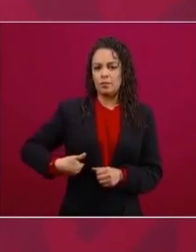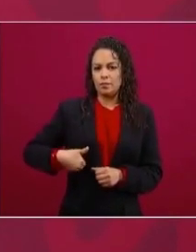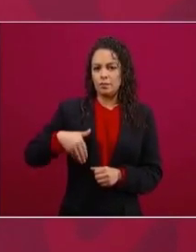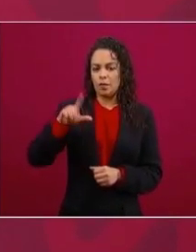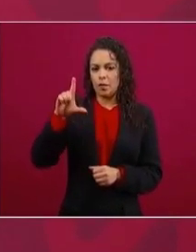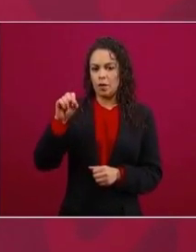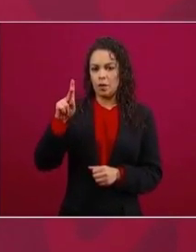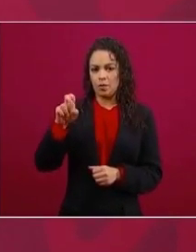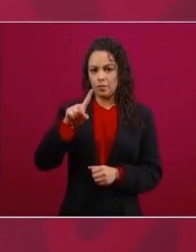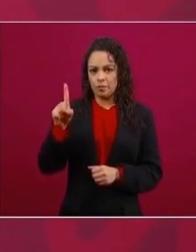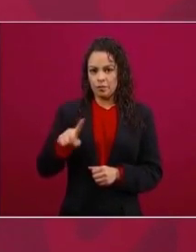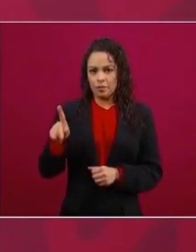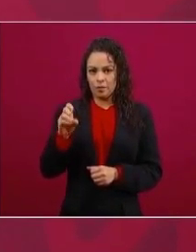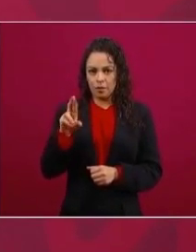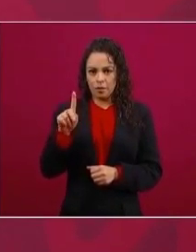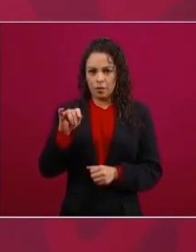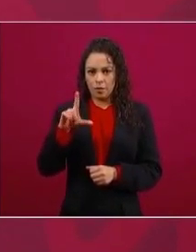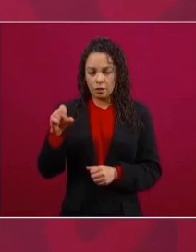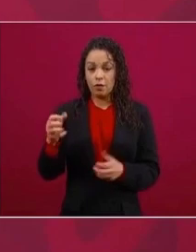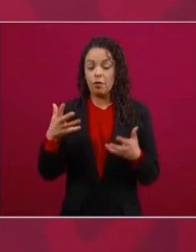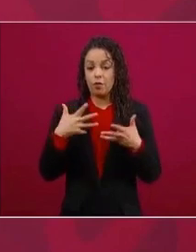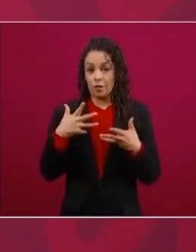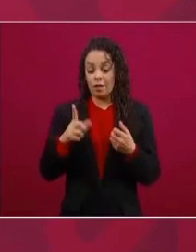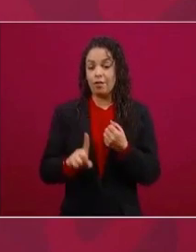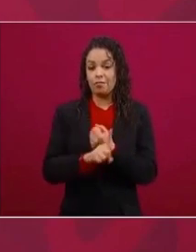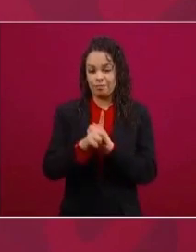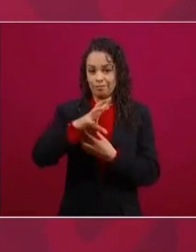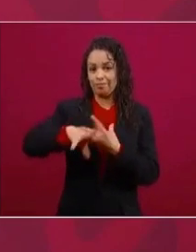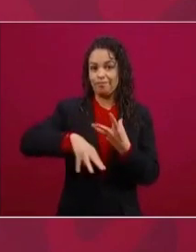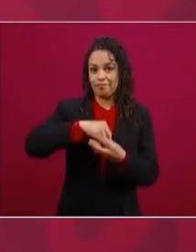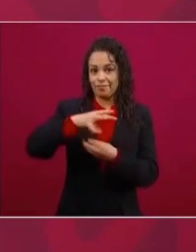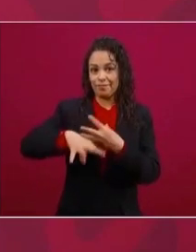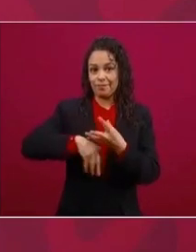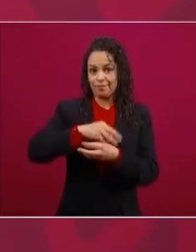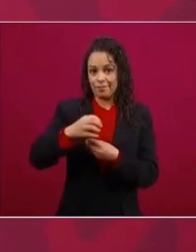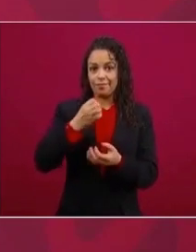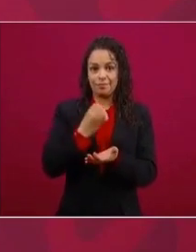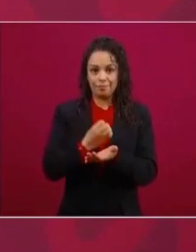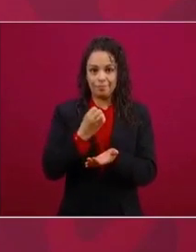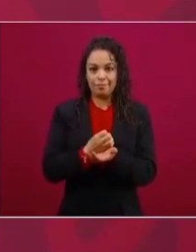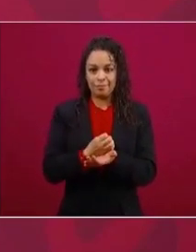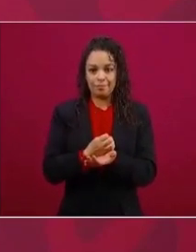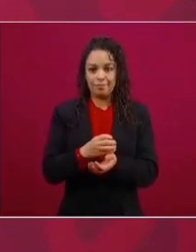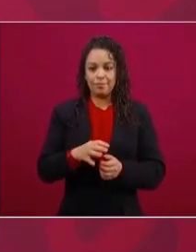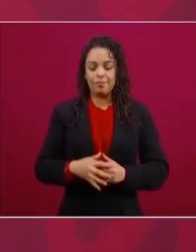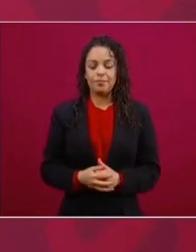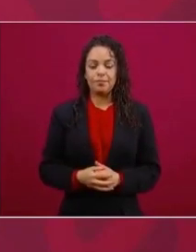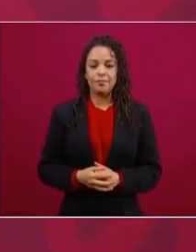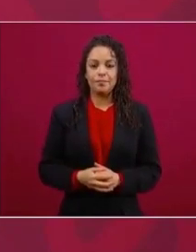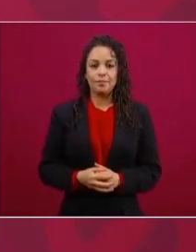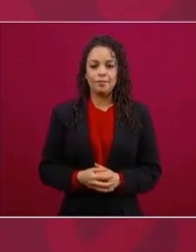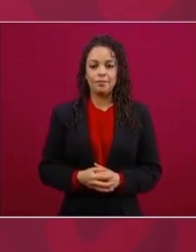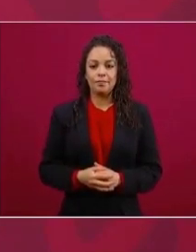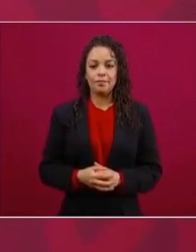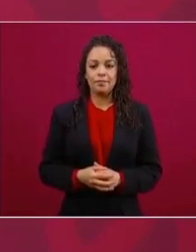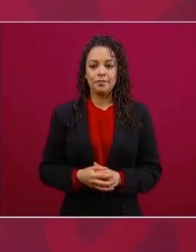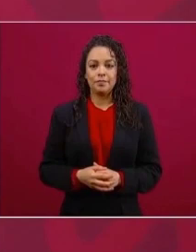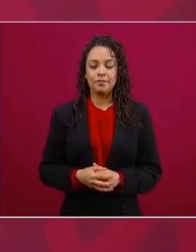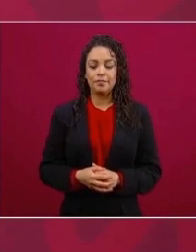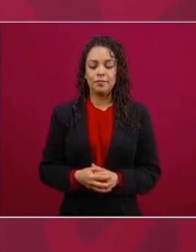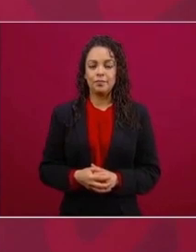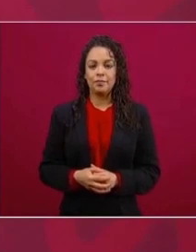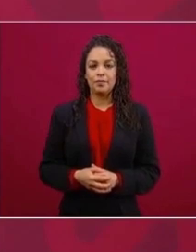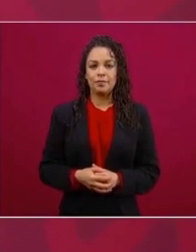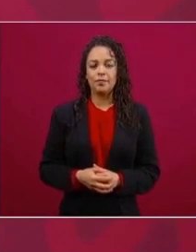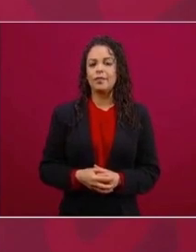Soledad, decir, pues es que toda la política es corrupta y el presidente no puede ser honesto porque eso es corrupto, como porque la política es corrupta, ¿estamos de acuerdo?